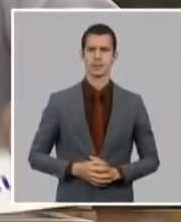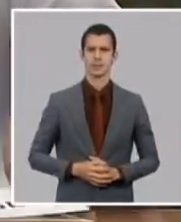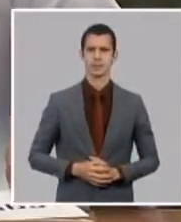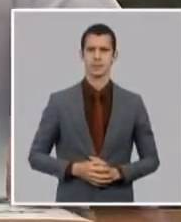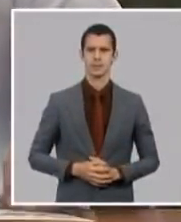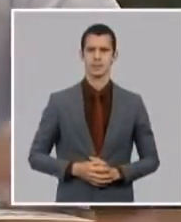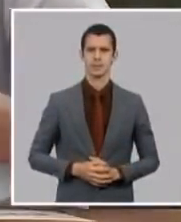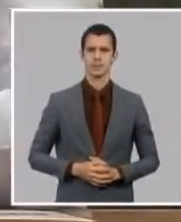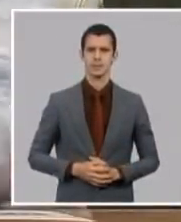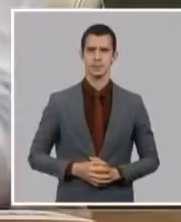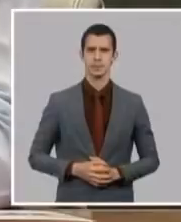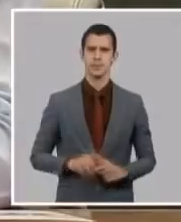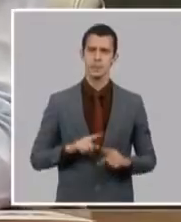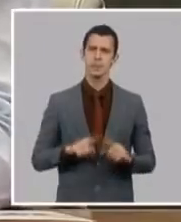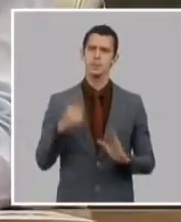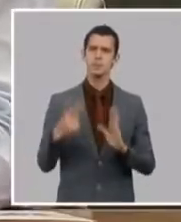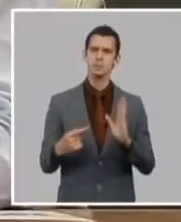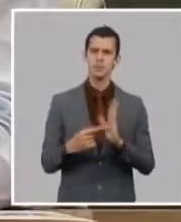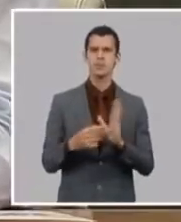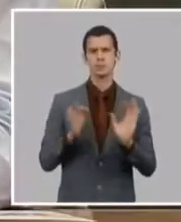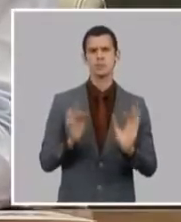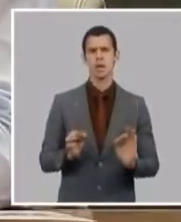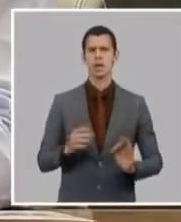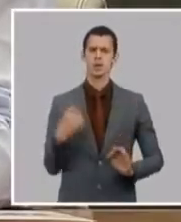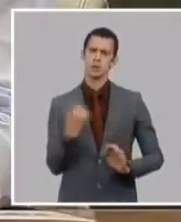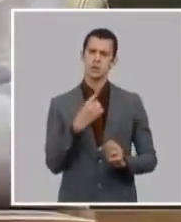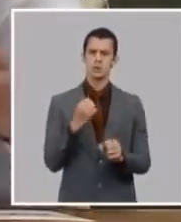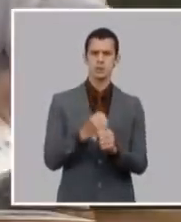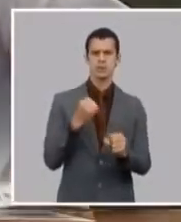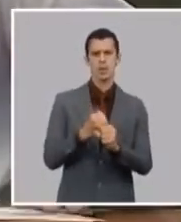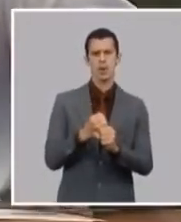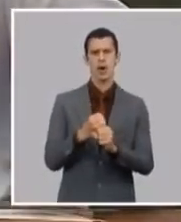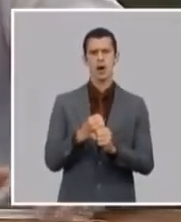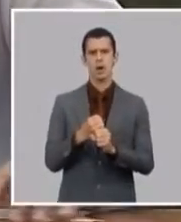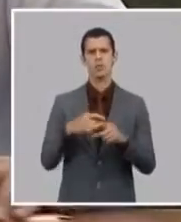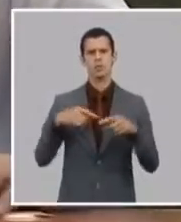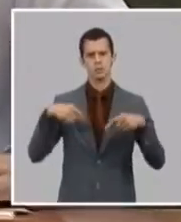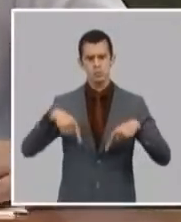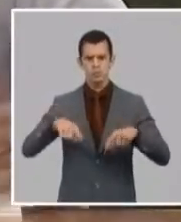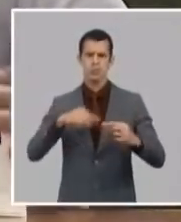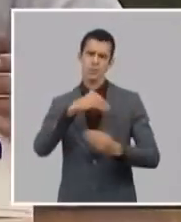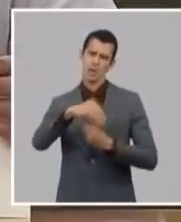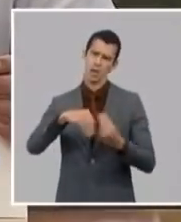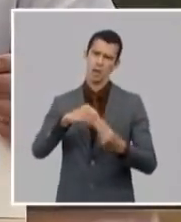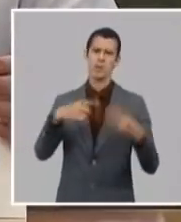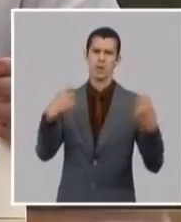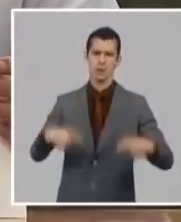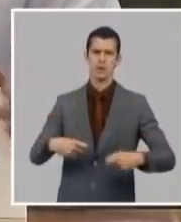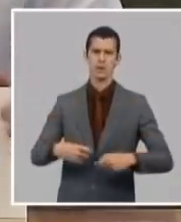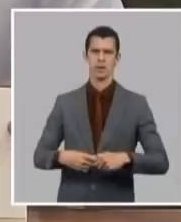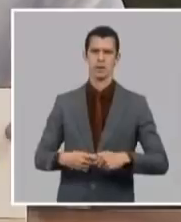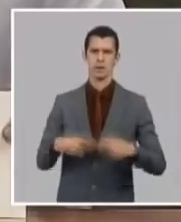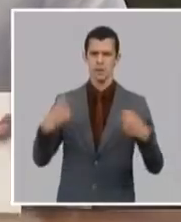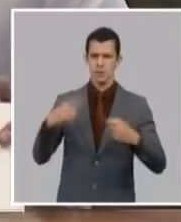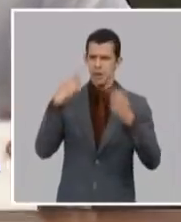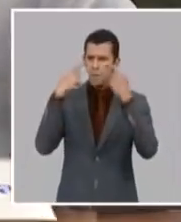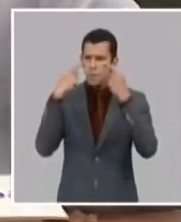convicción de que podemos hacer más de que podemos enfrentar esos problemas de que los podemos resolver de que los podemos